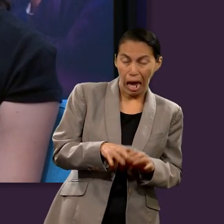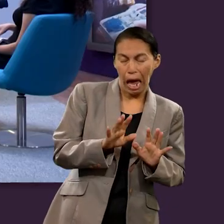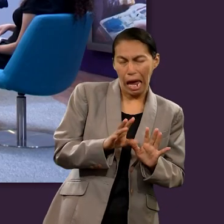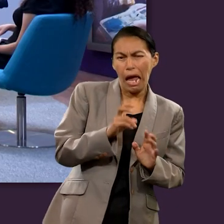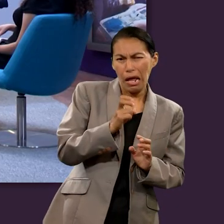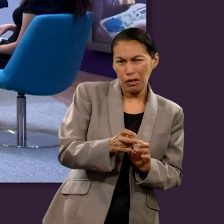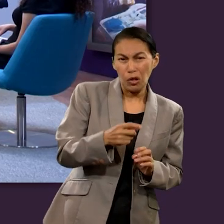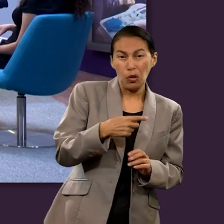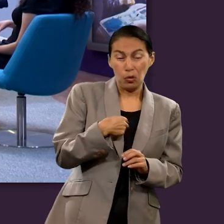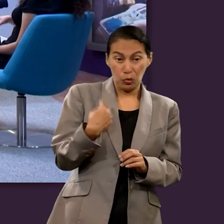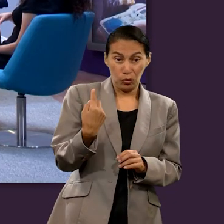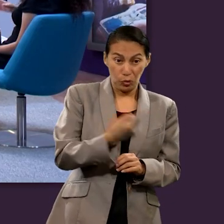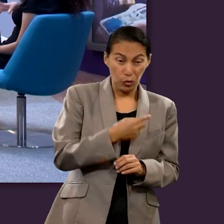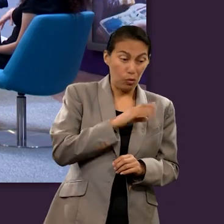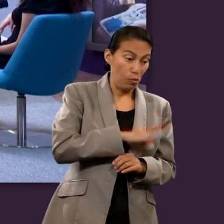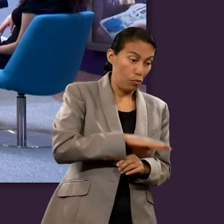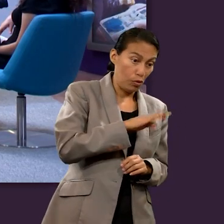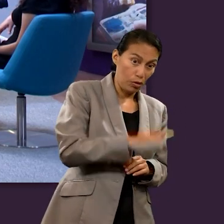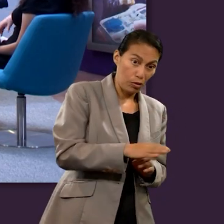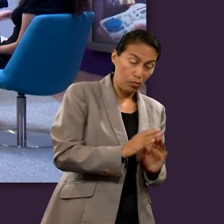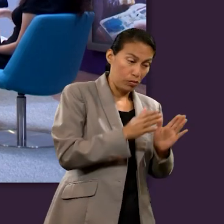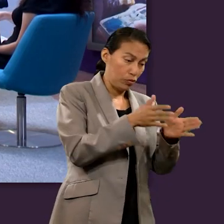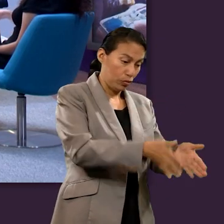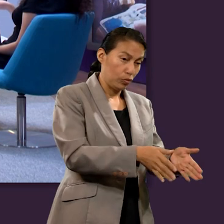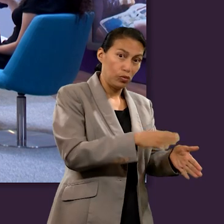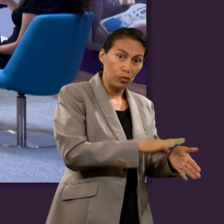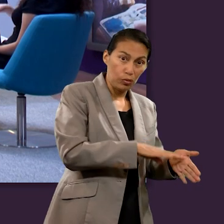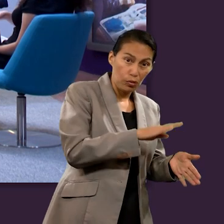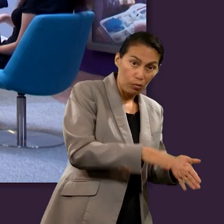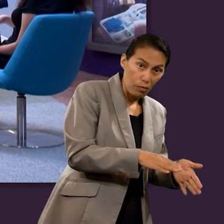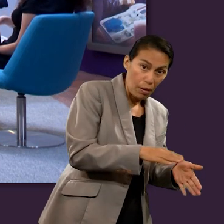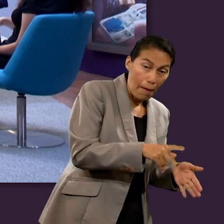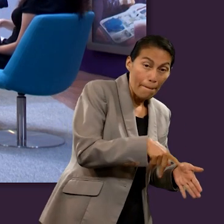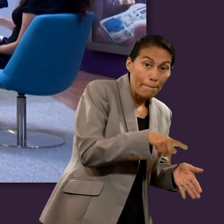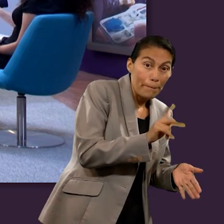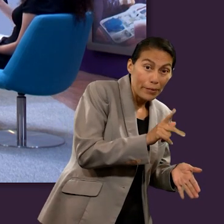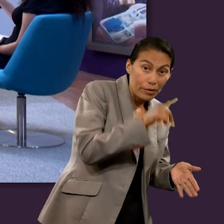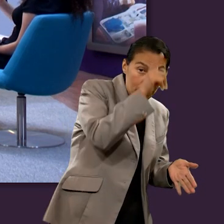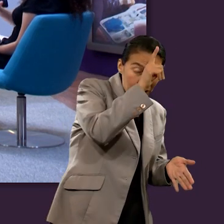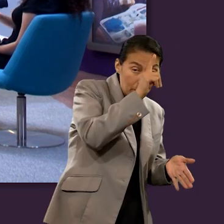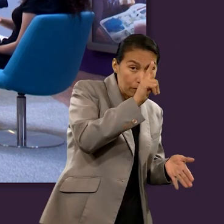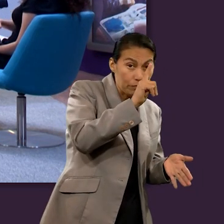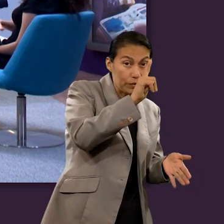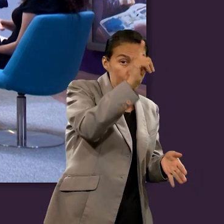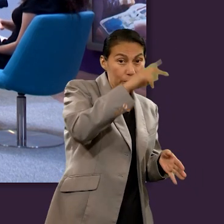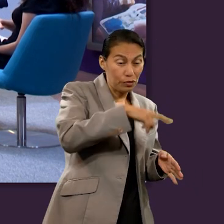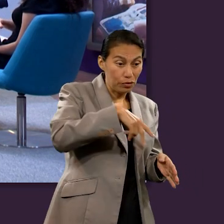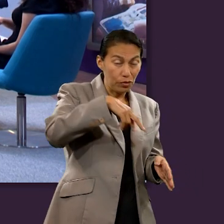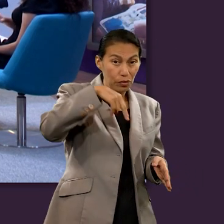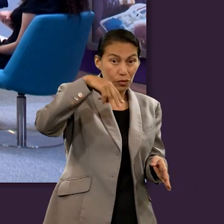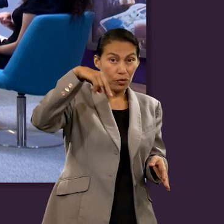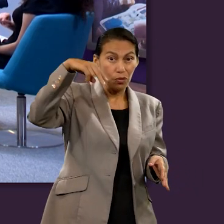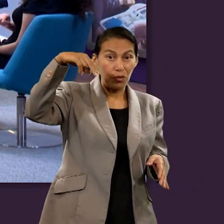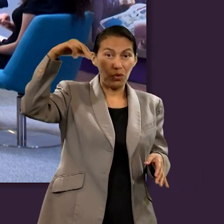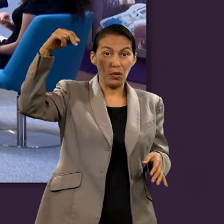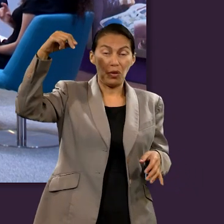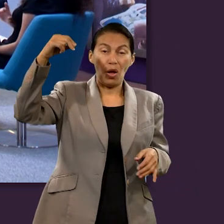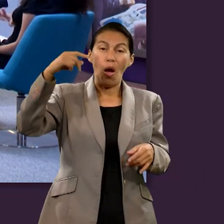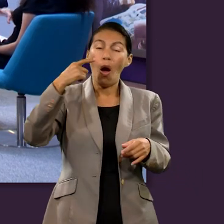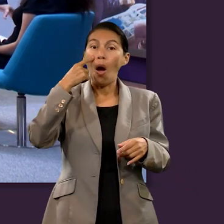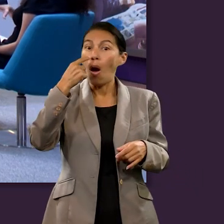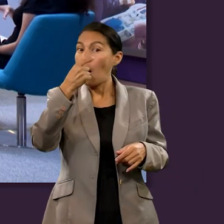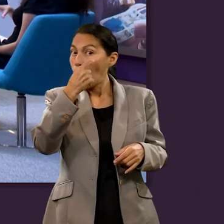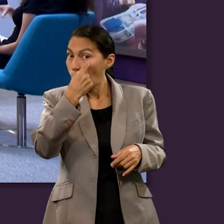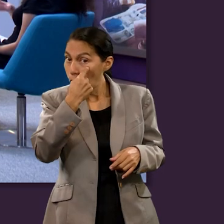segunda es que si fuera cierto, entonces tendríamos que morir. Nuestros cuerpos son sepultados en una tumba,